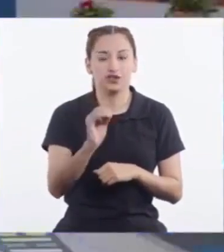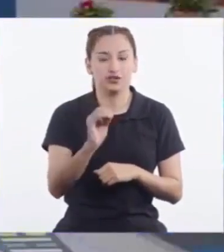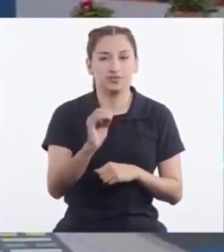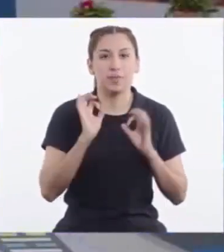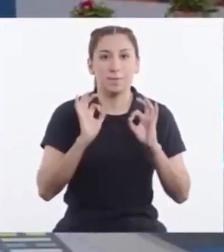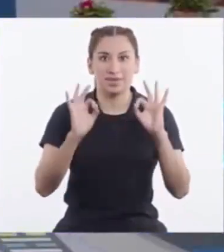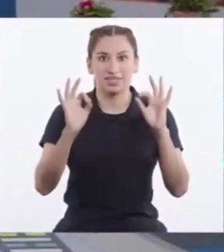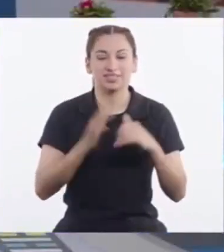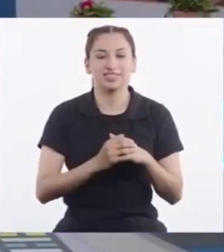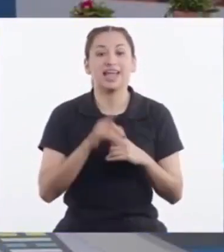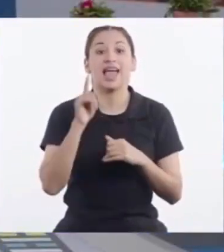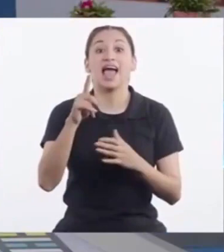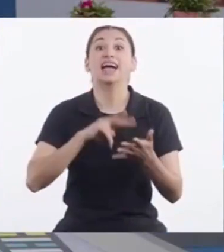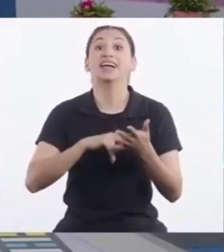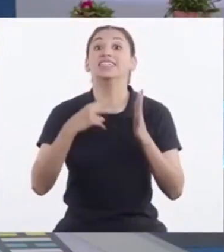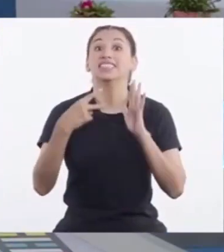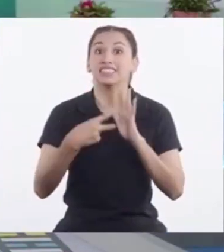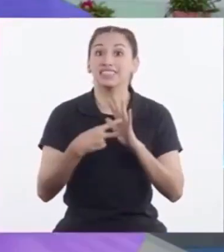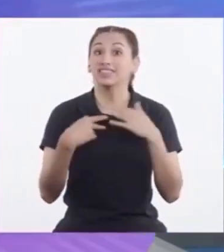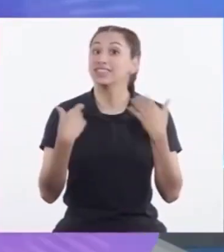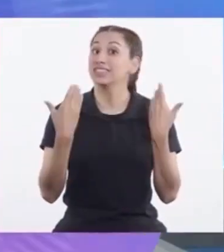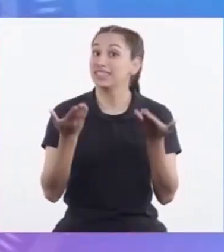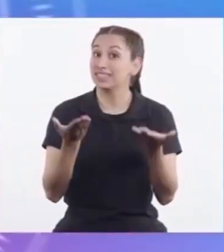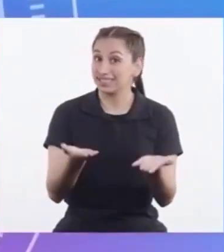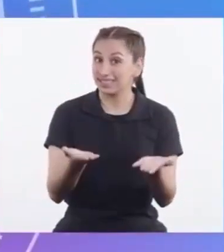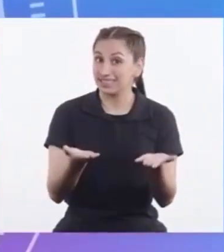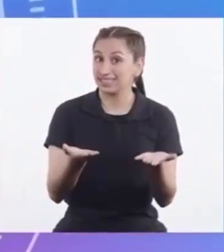significa que Muy